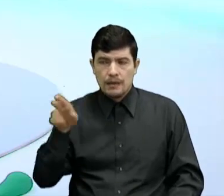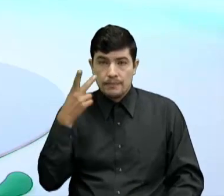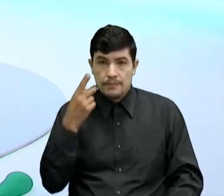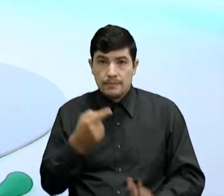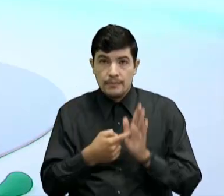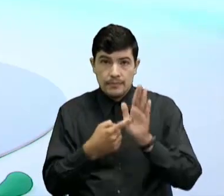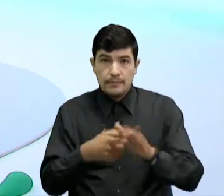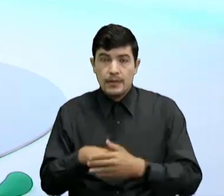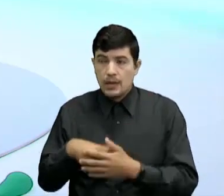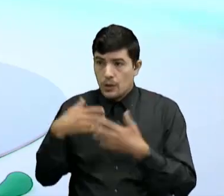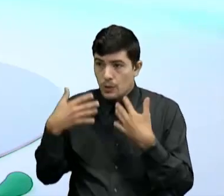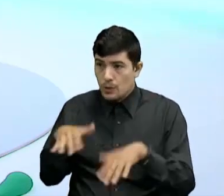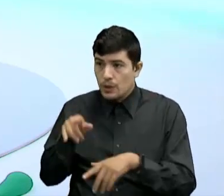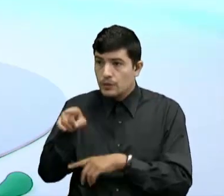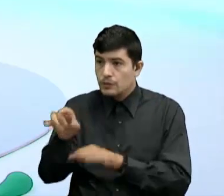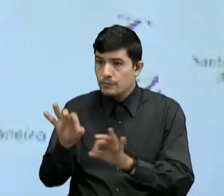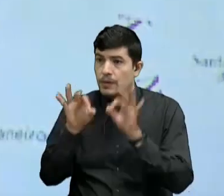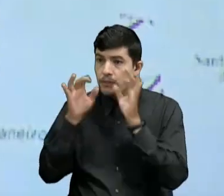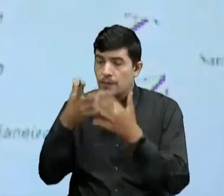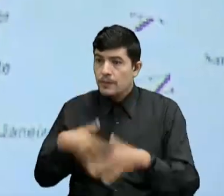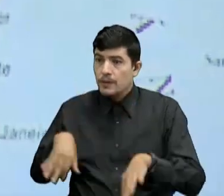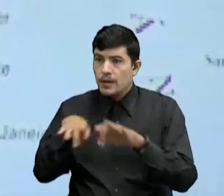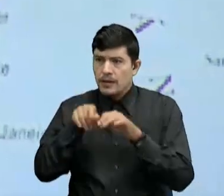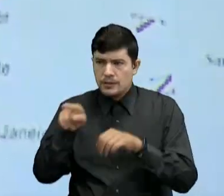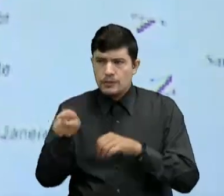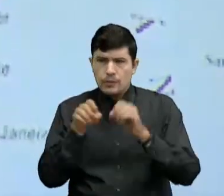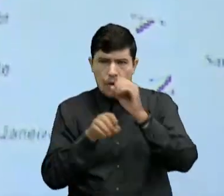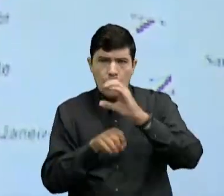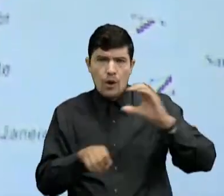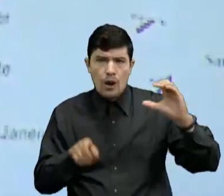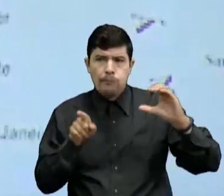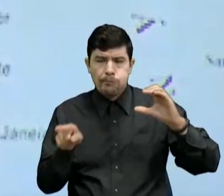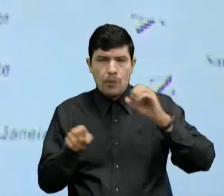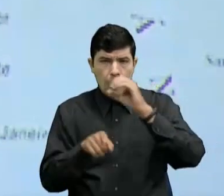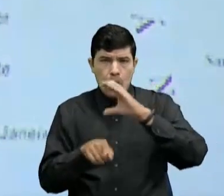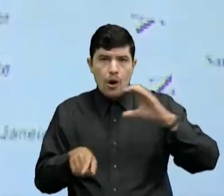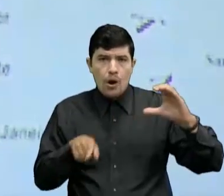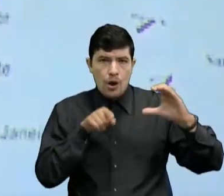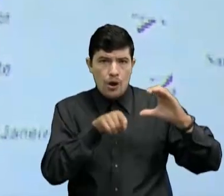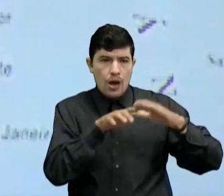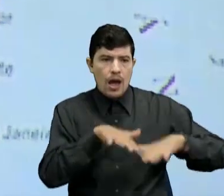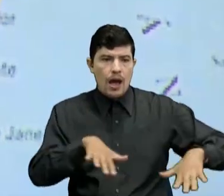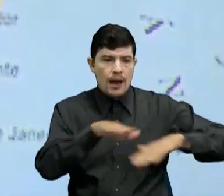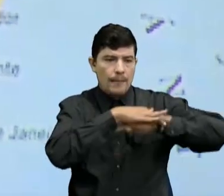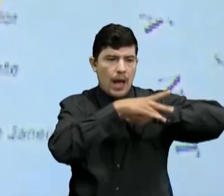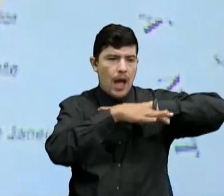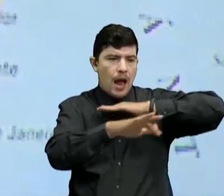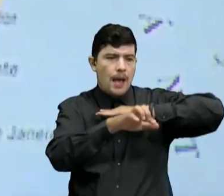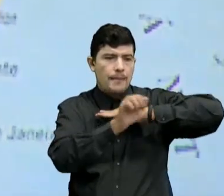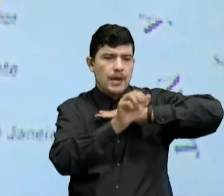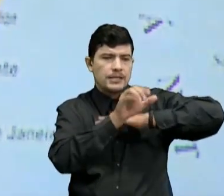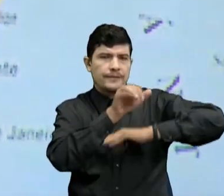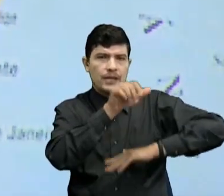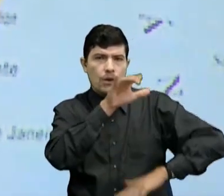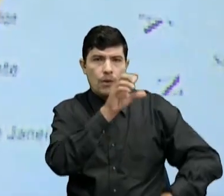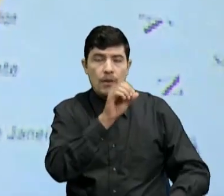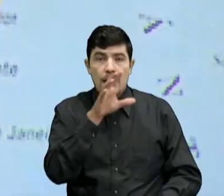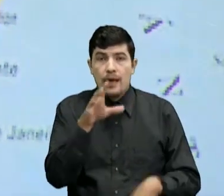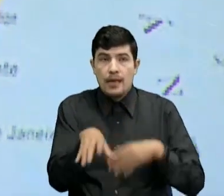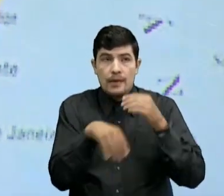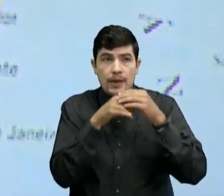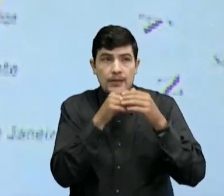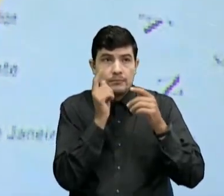Sí Allá tenemos que llegar Al occidente Pues tenemos El océano Pacífico Y tenemos